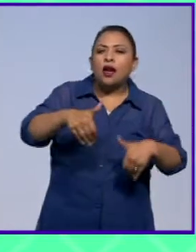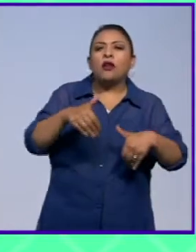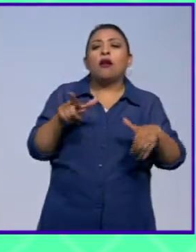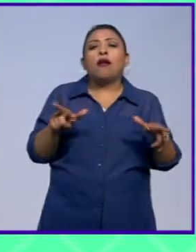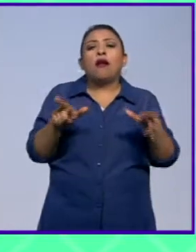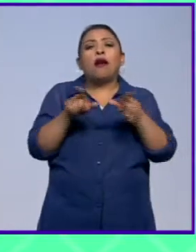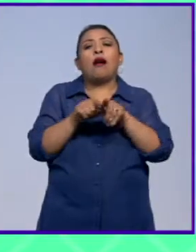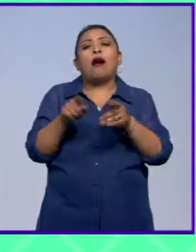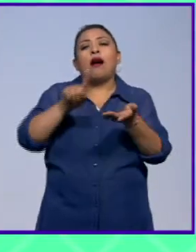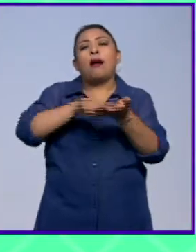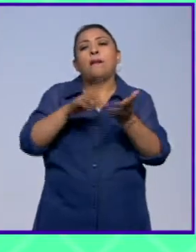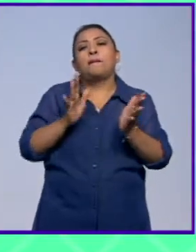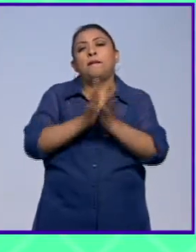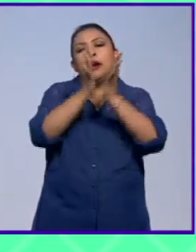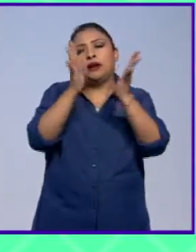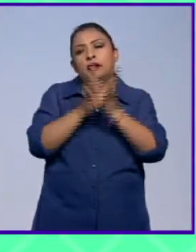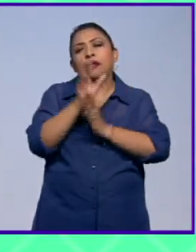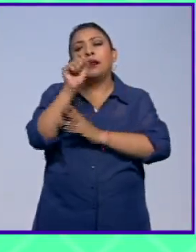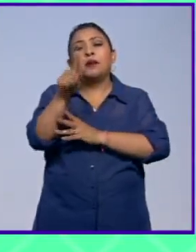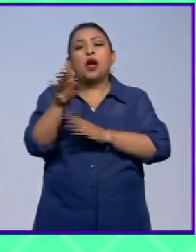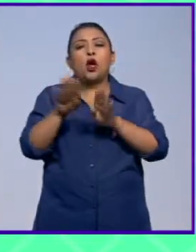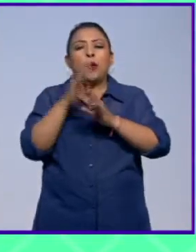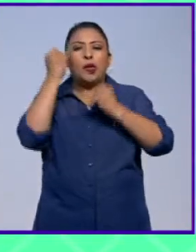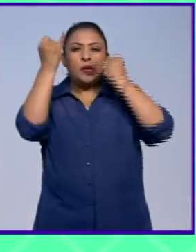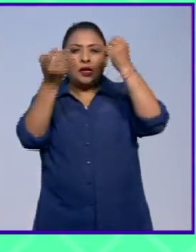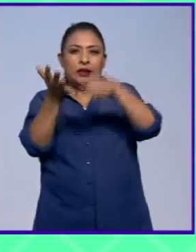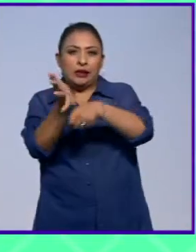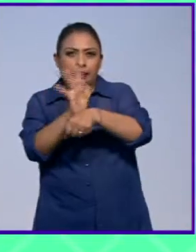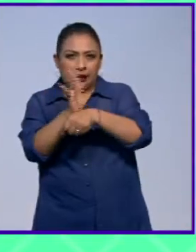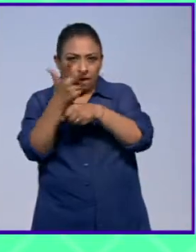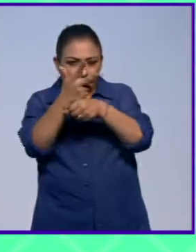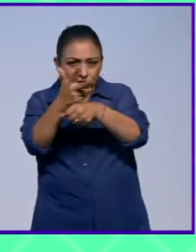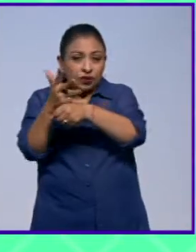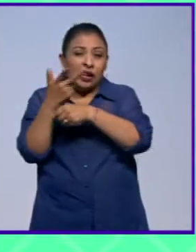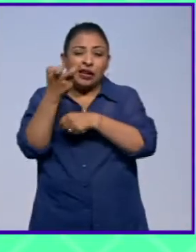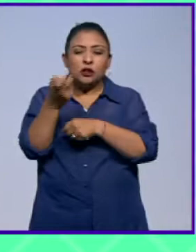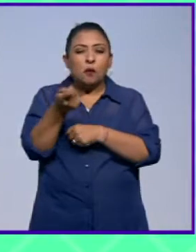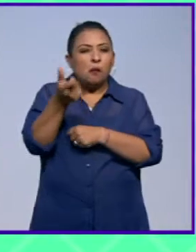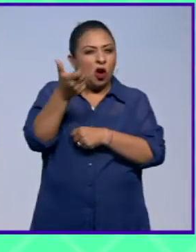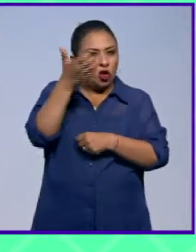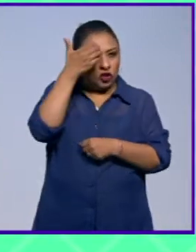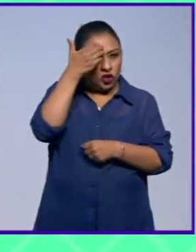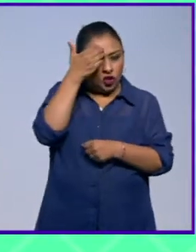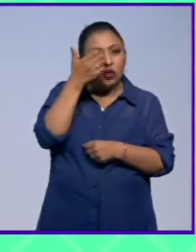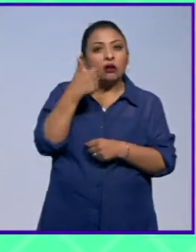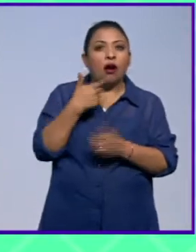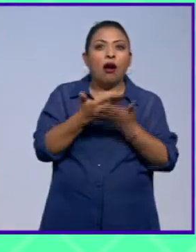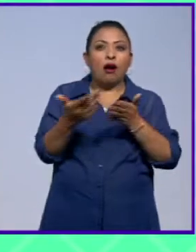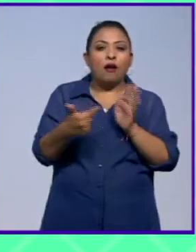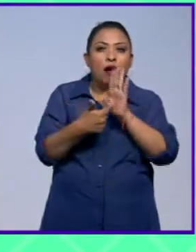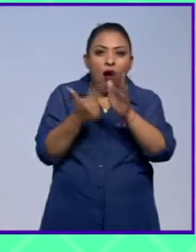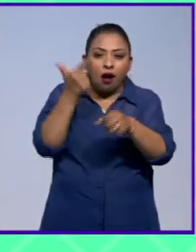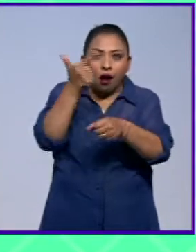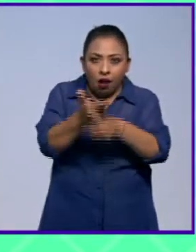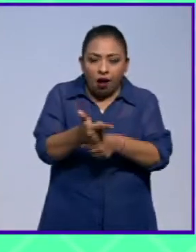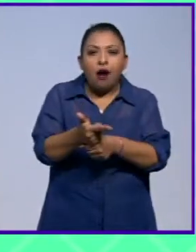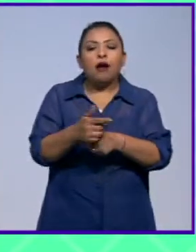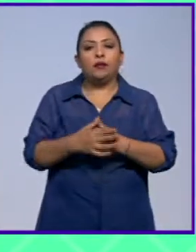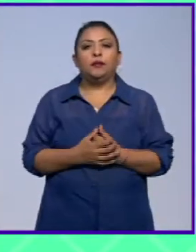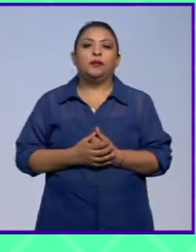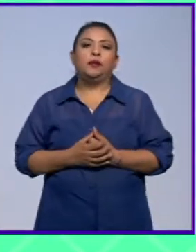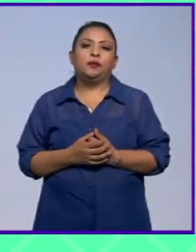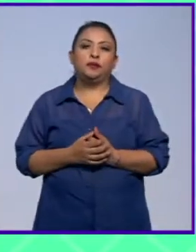breves participaciones y también su parte creativa en cine, que eso casi nadie lo conoce y lo van a poder descubrir aquí también.